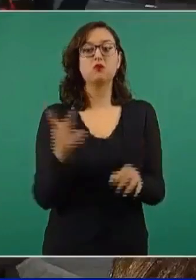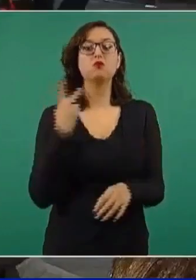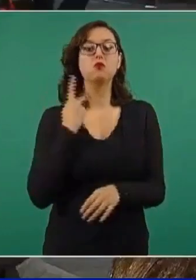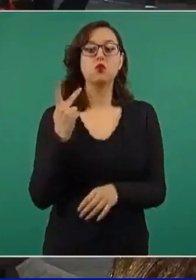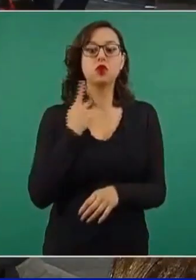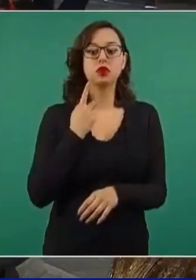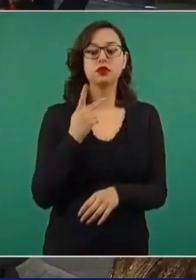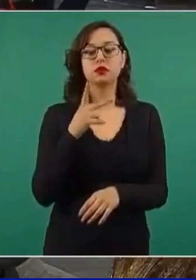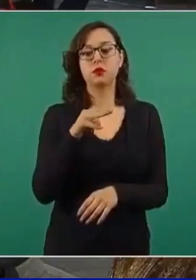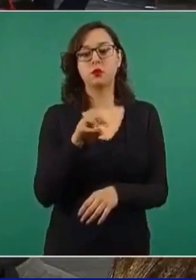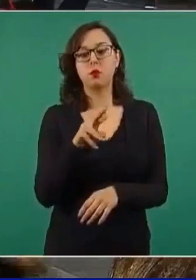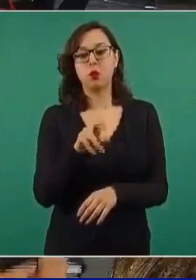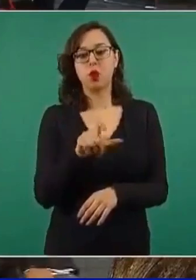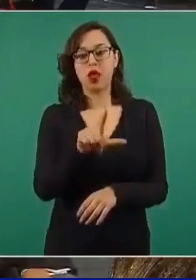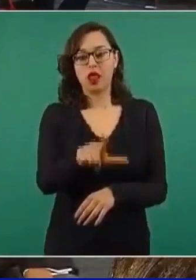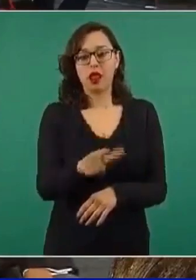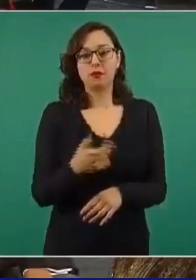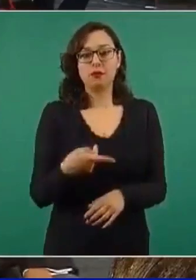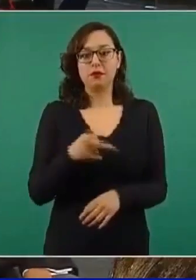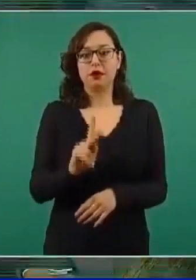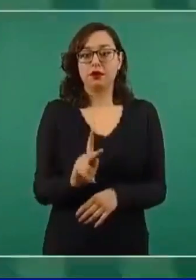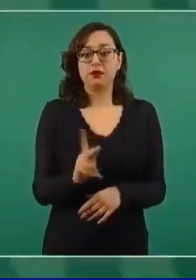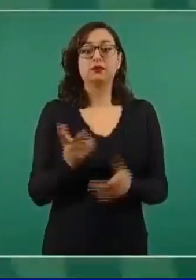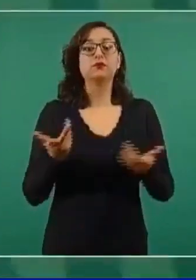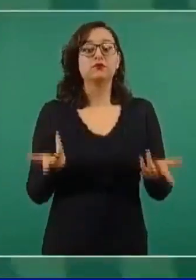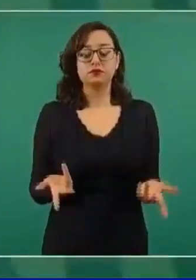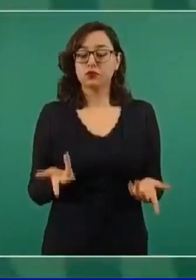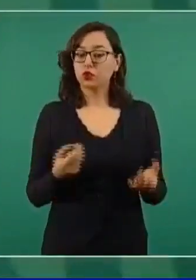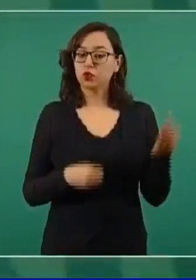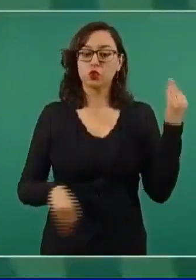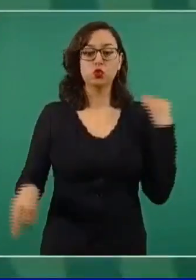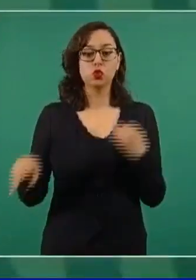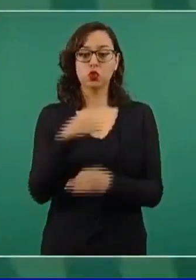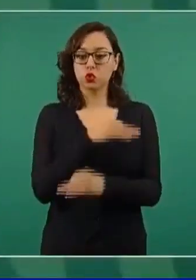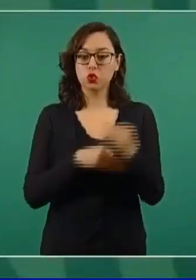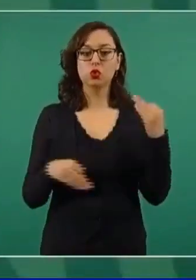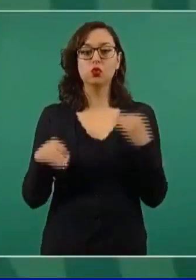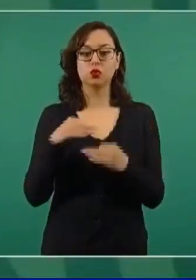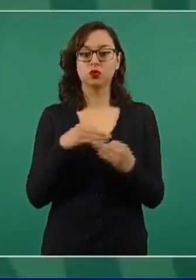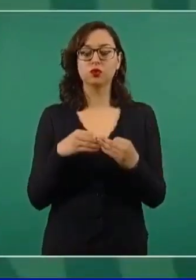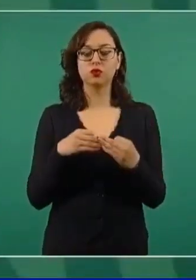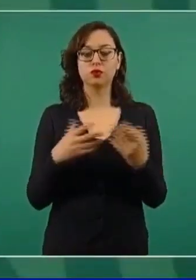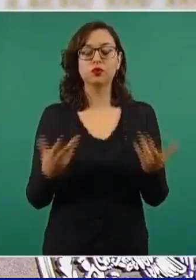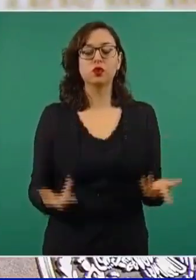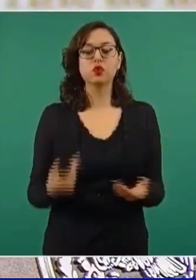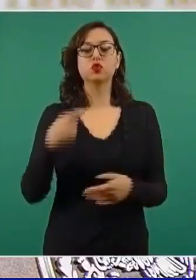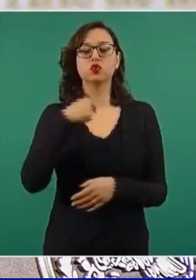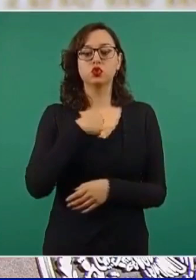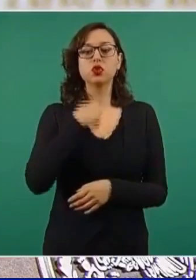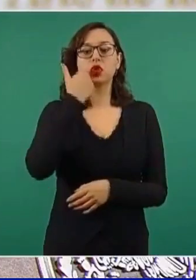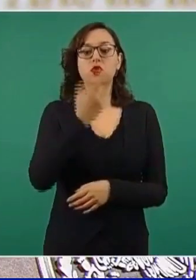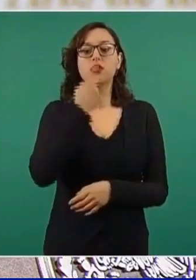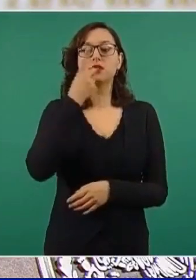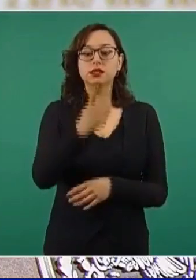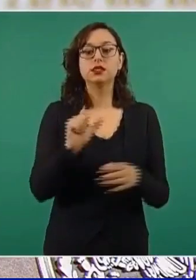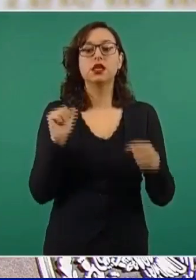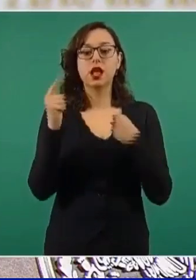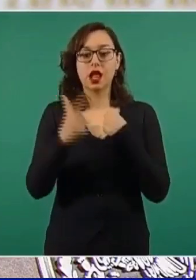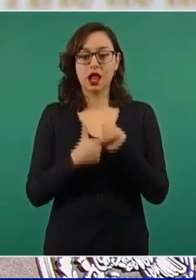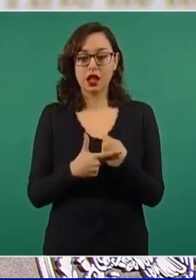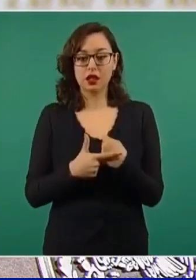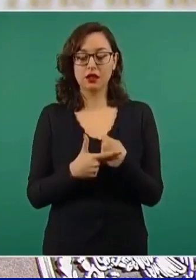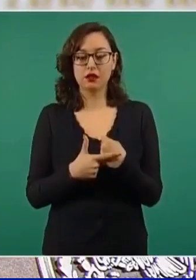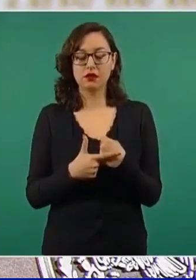moral, sea, la de sentirse responsable por la muerte de seis personas. todo, todo. Yo nada más les puedo decir algo, de que